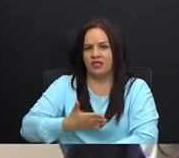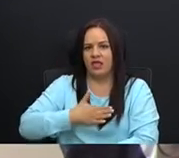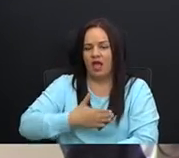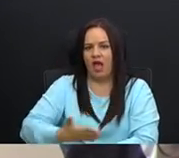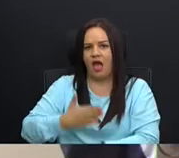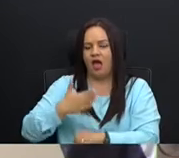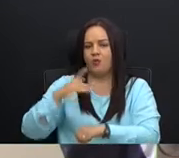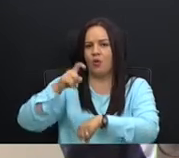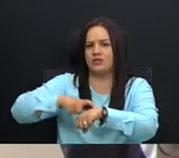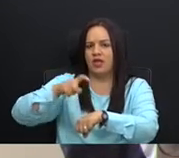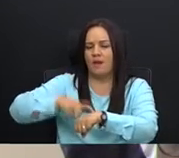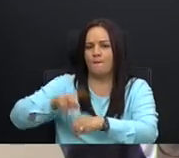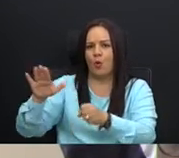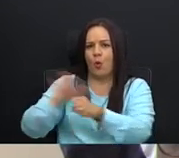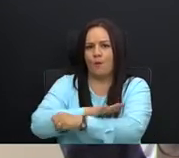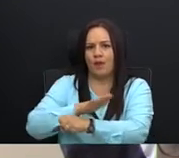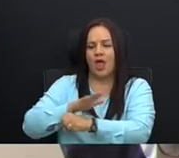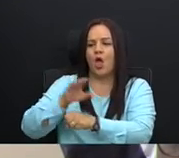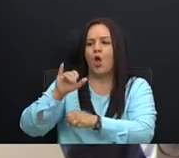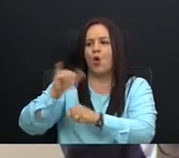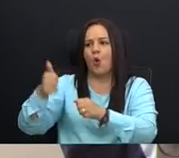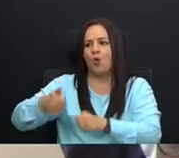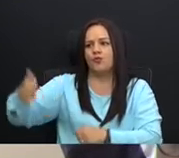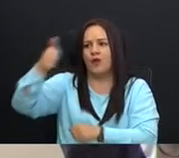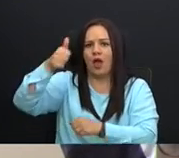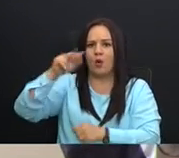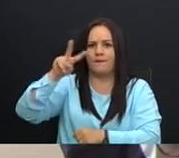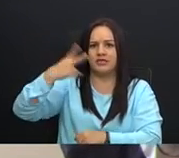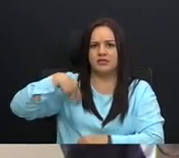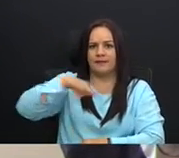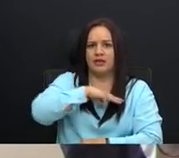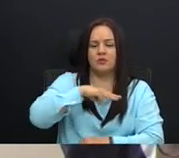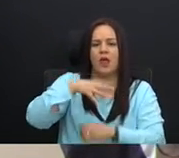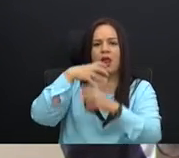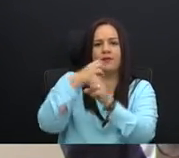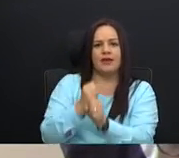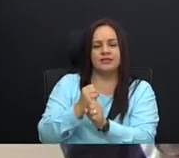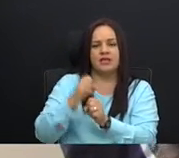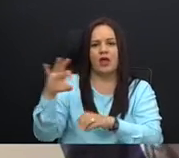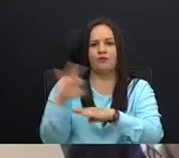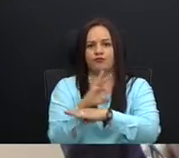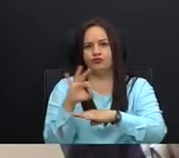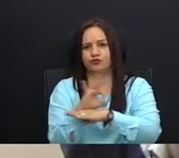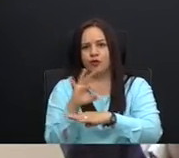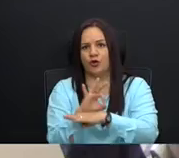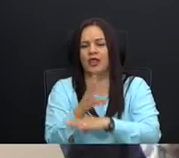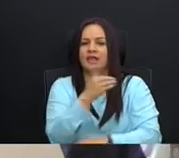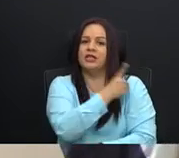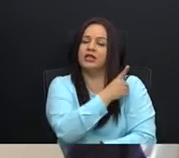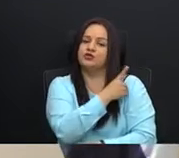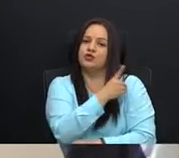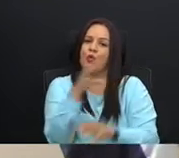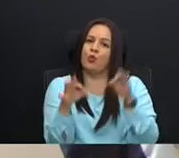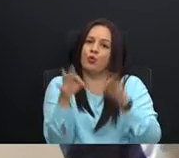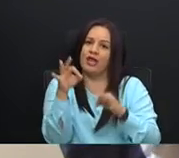tiempo completo, con rango de viceministro, a desempeñar funciones, en la, en la dirección jurídica.